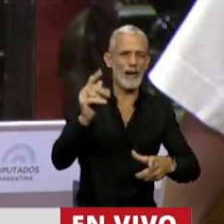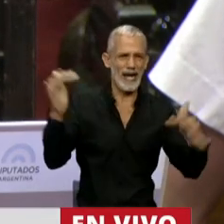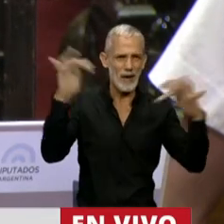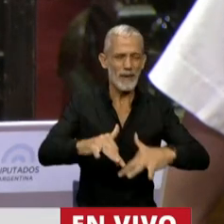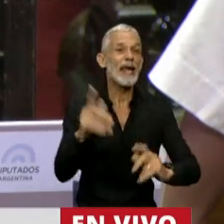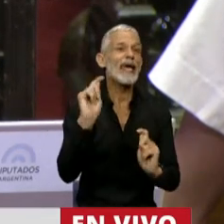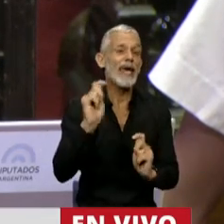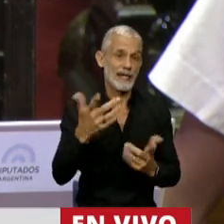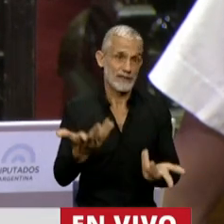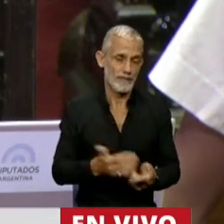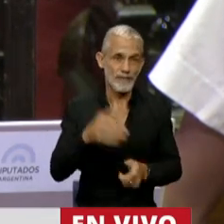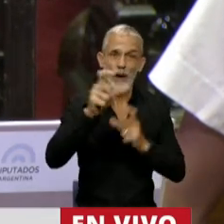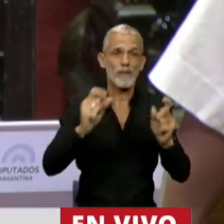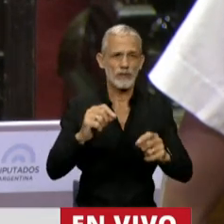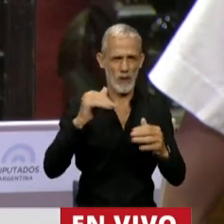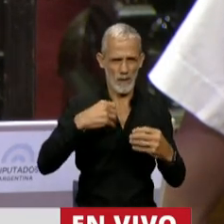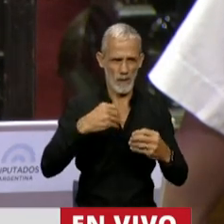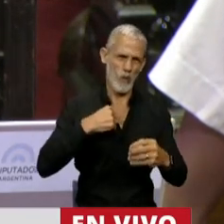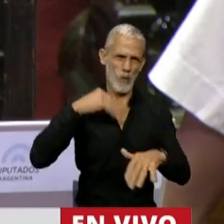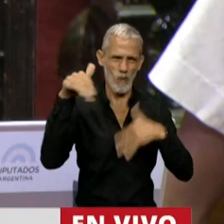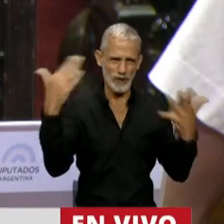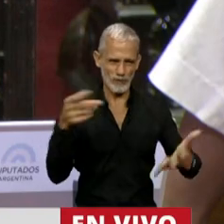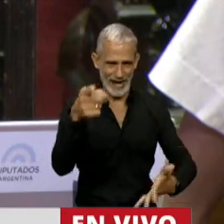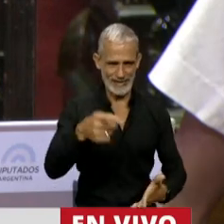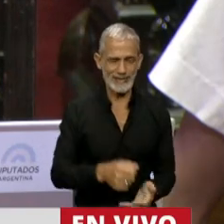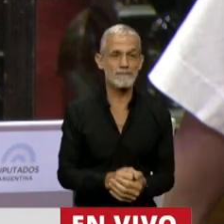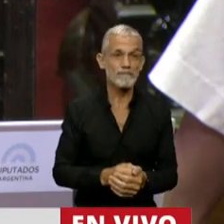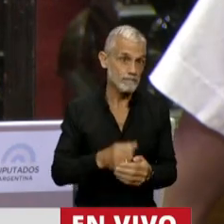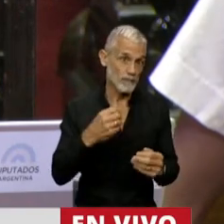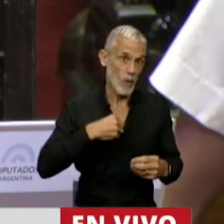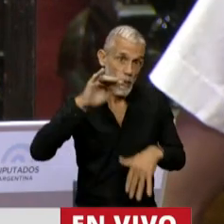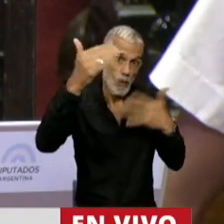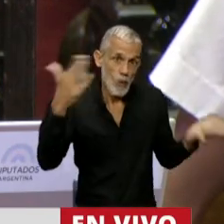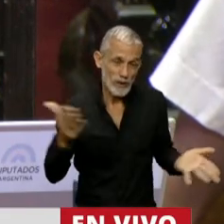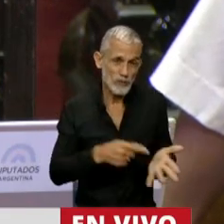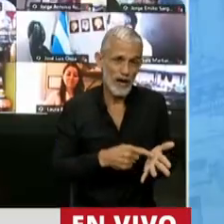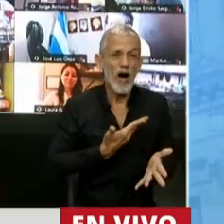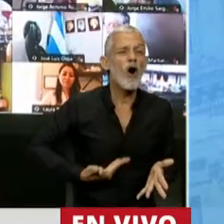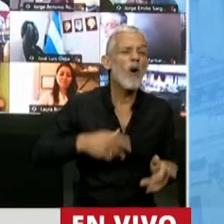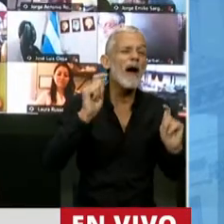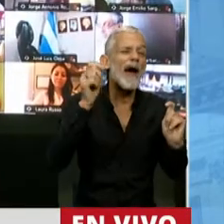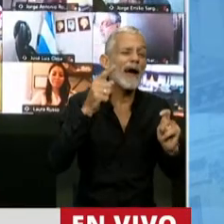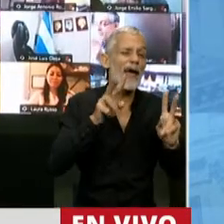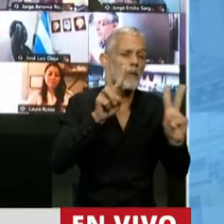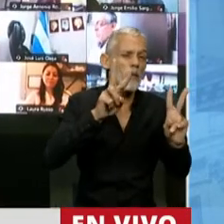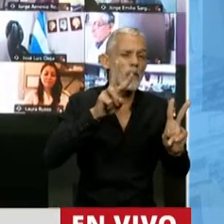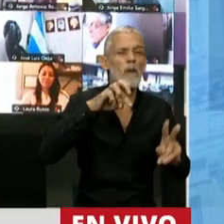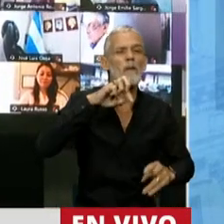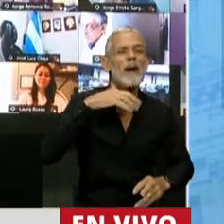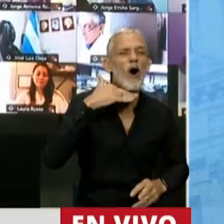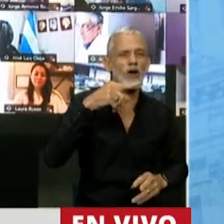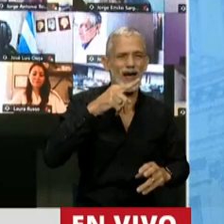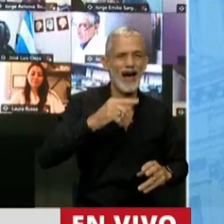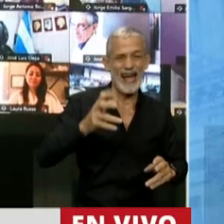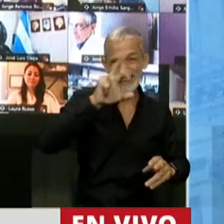ciudad de Buenos Aires? Los bonaerenses, los bonaerenses que gobernó también el PJ durante 30